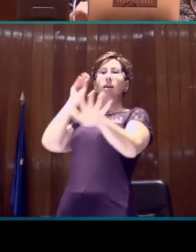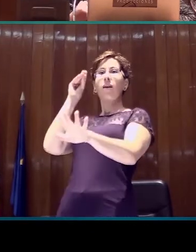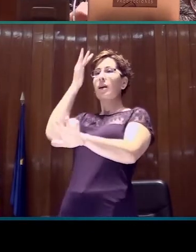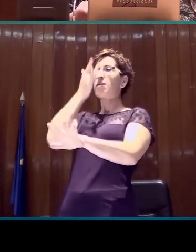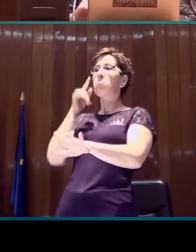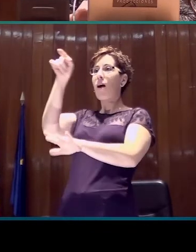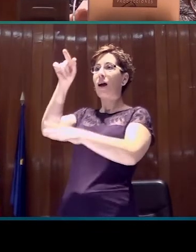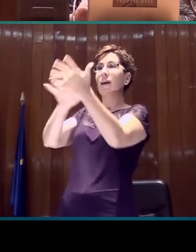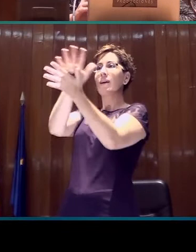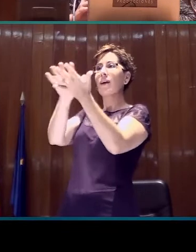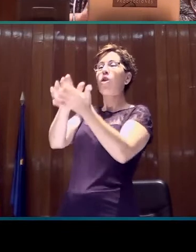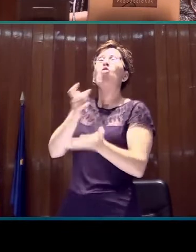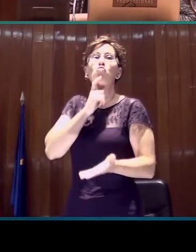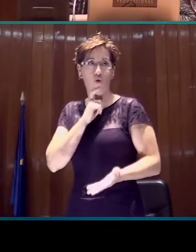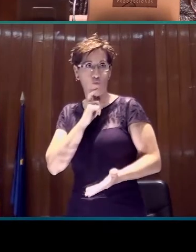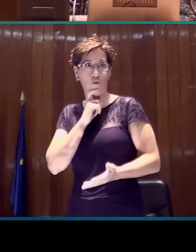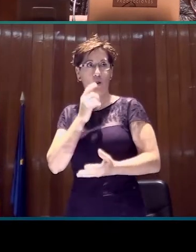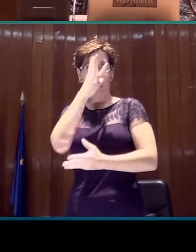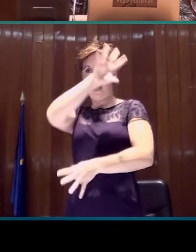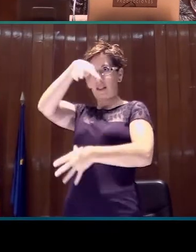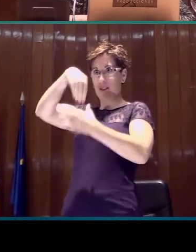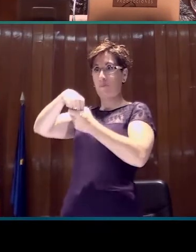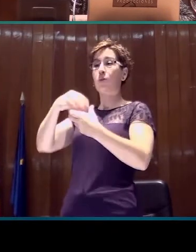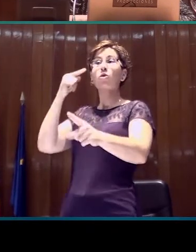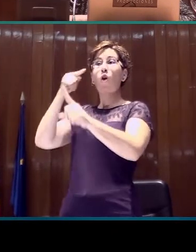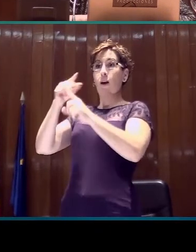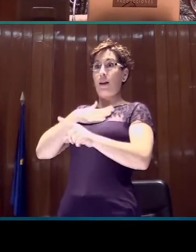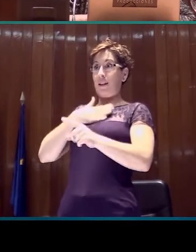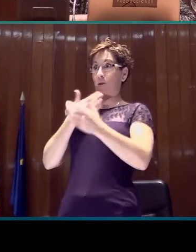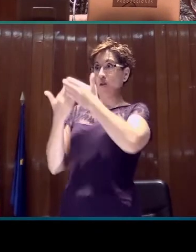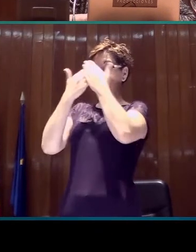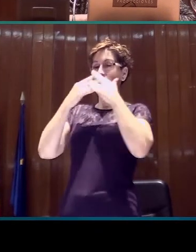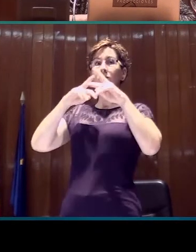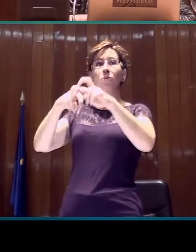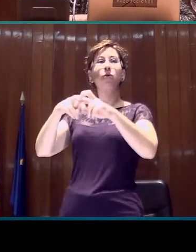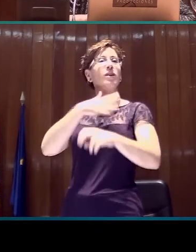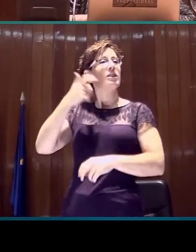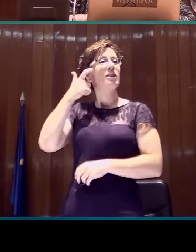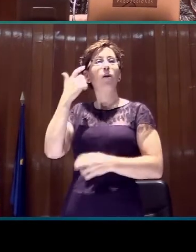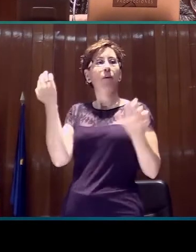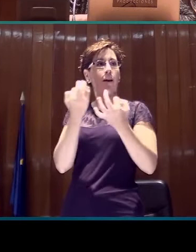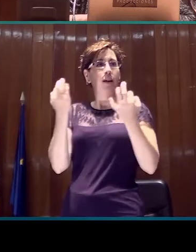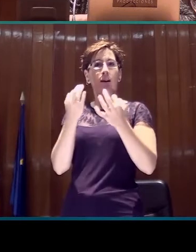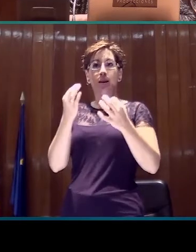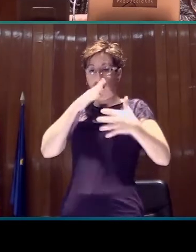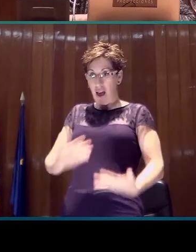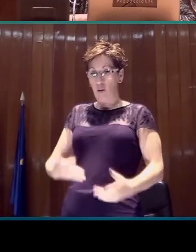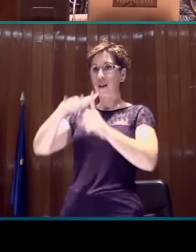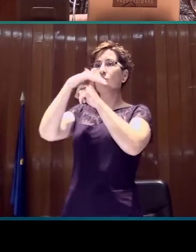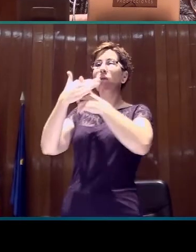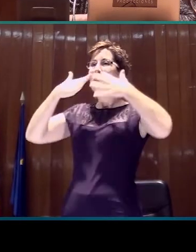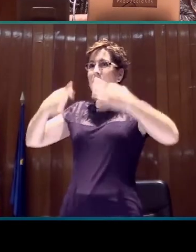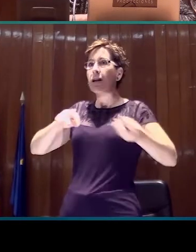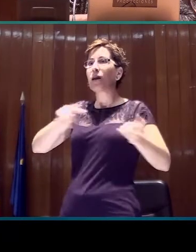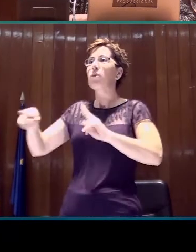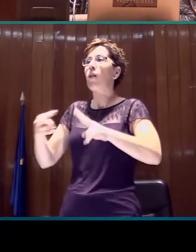signos. El objeto principal de este estudio ha sido conocer cuál es el estado real de la interpretación para poder